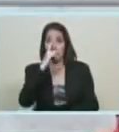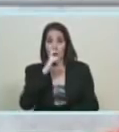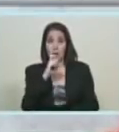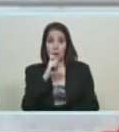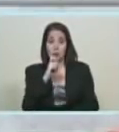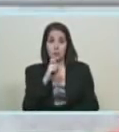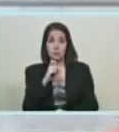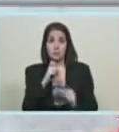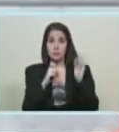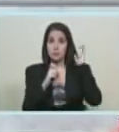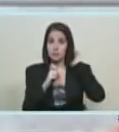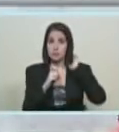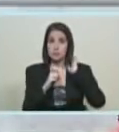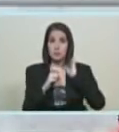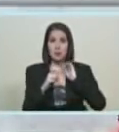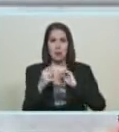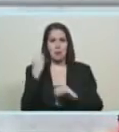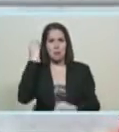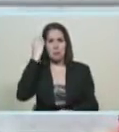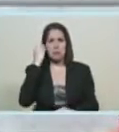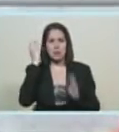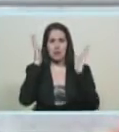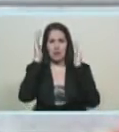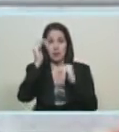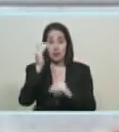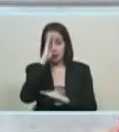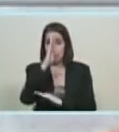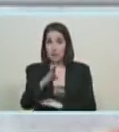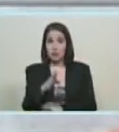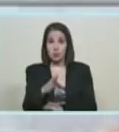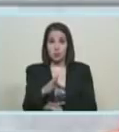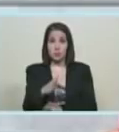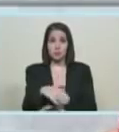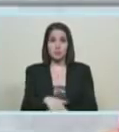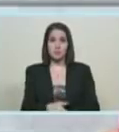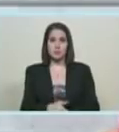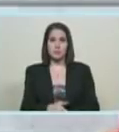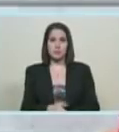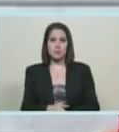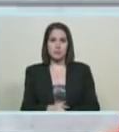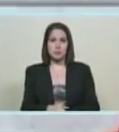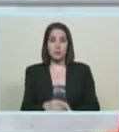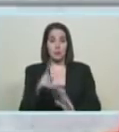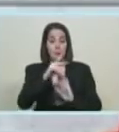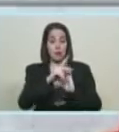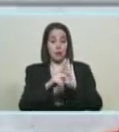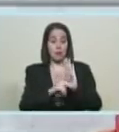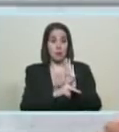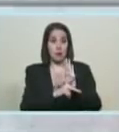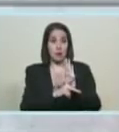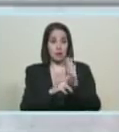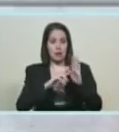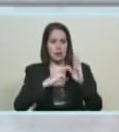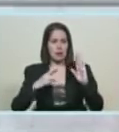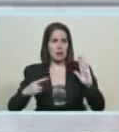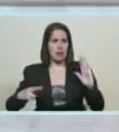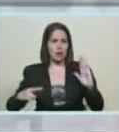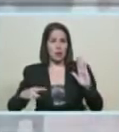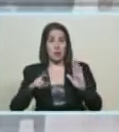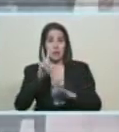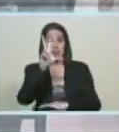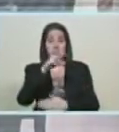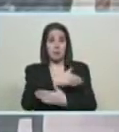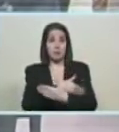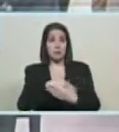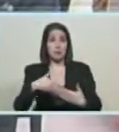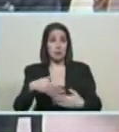aspiramos a atender de manera directa, a través de los planes recreadores, a 3